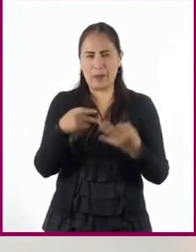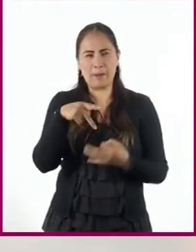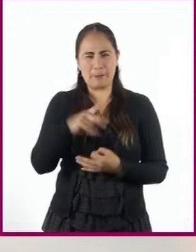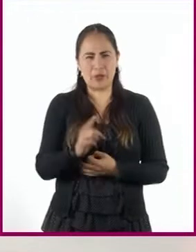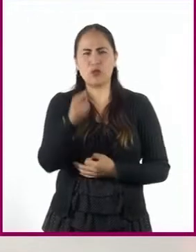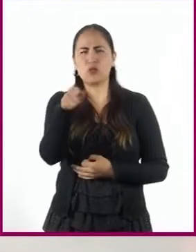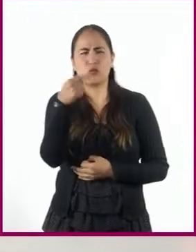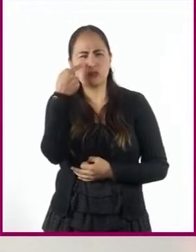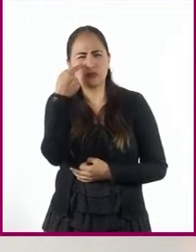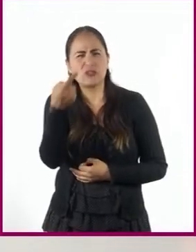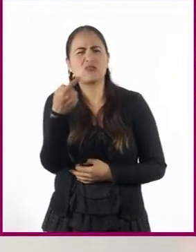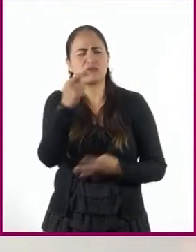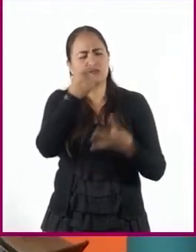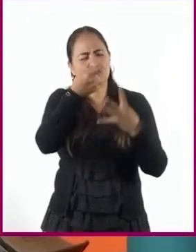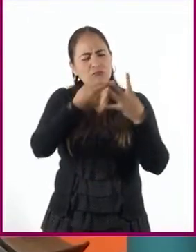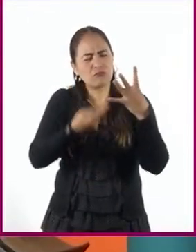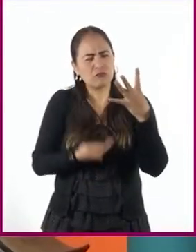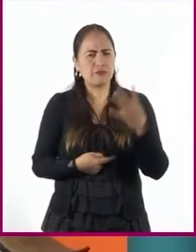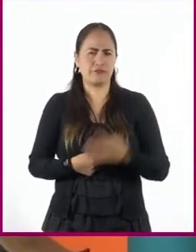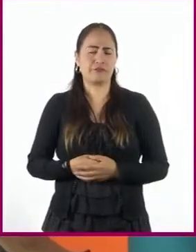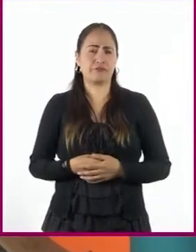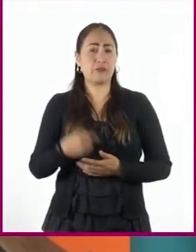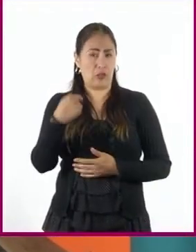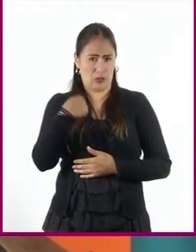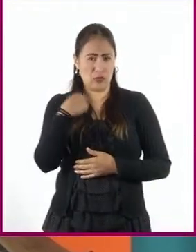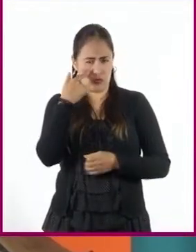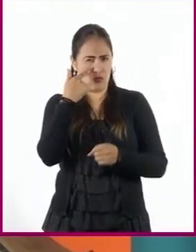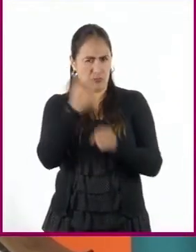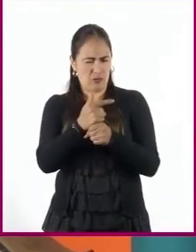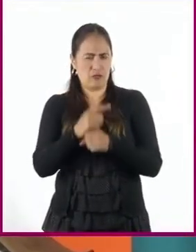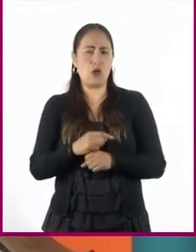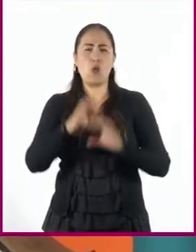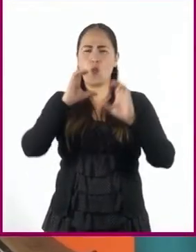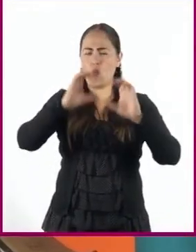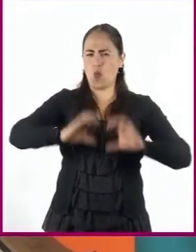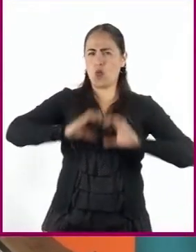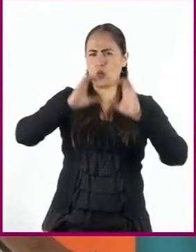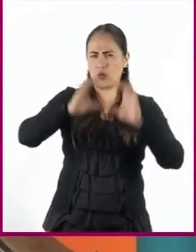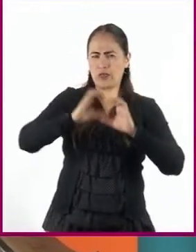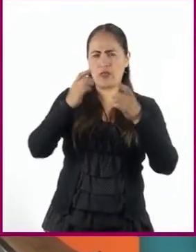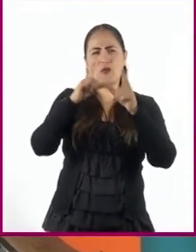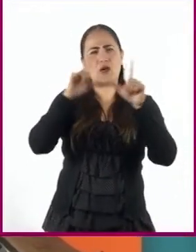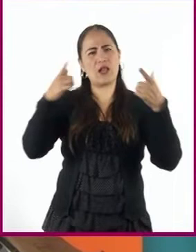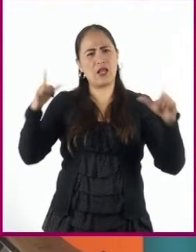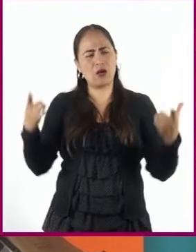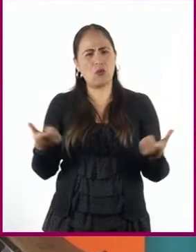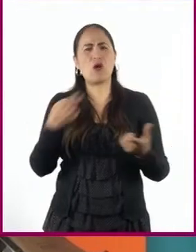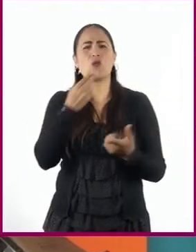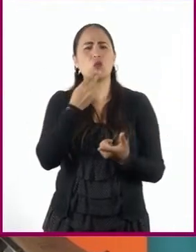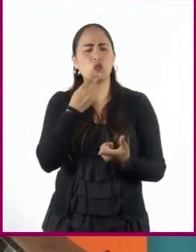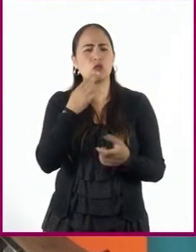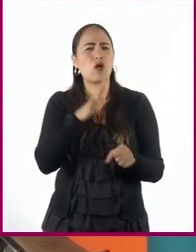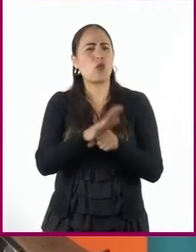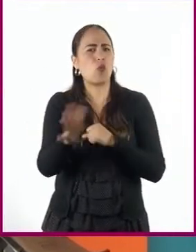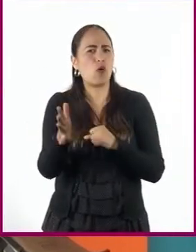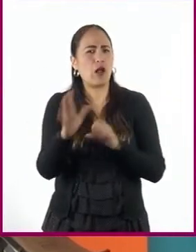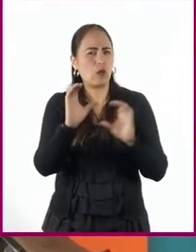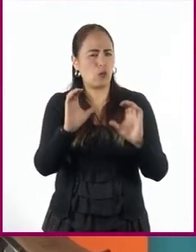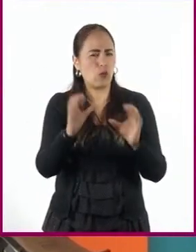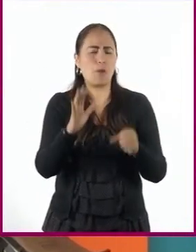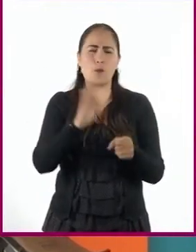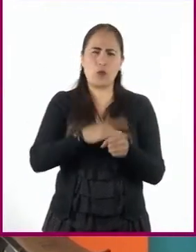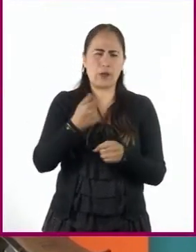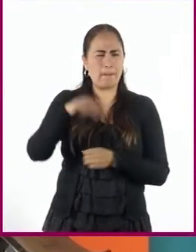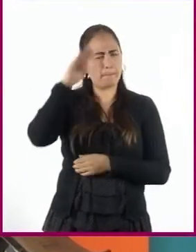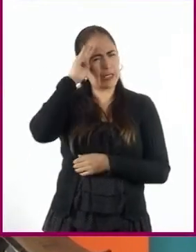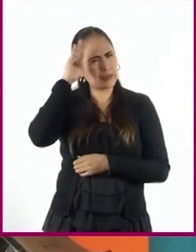observaste. Profesor, yo noté que hay que tener cuidado con el uso del lenguaje que usamos, pues el video señala que hay que pensar